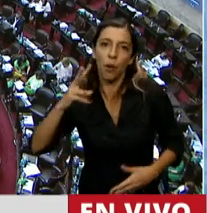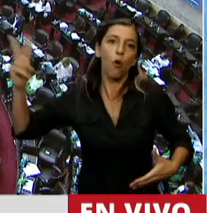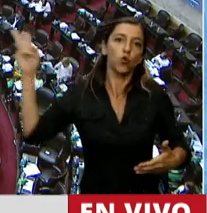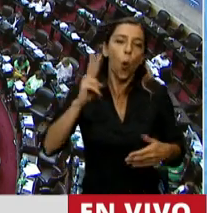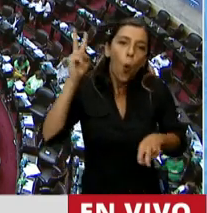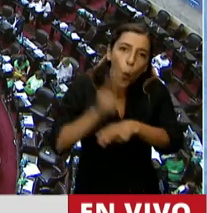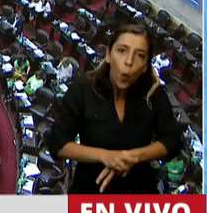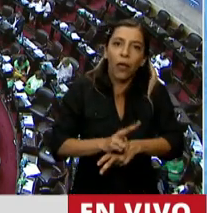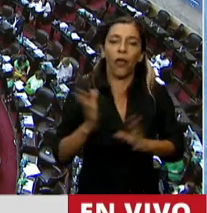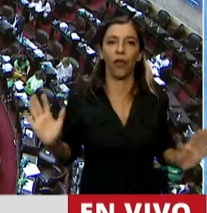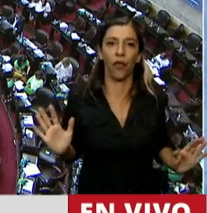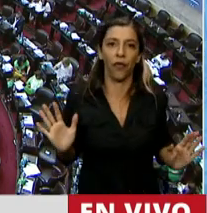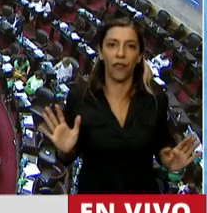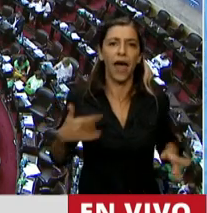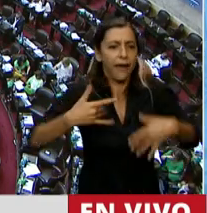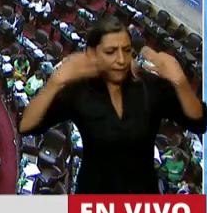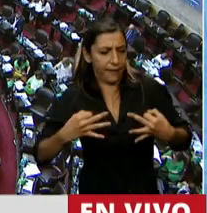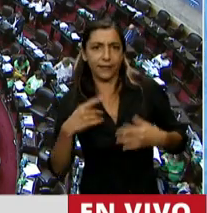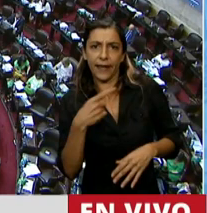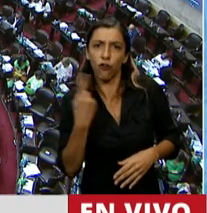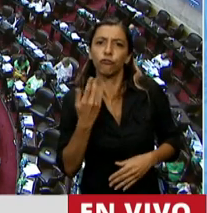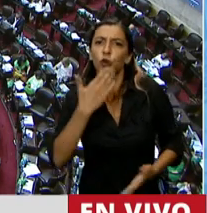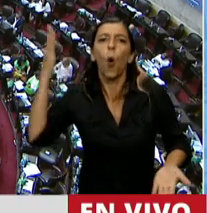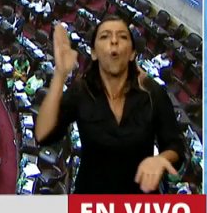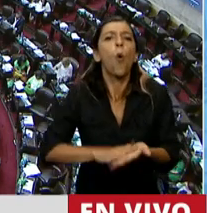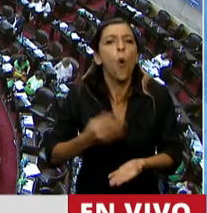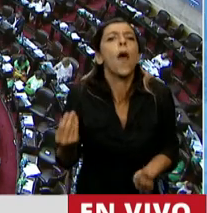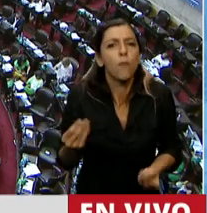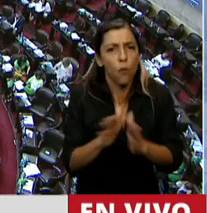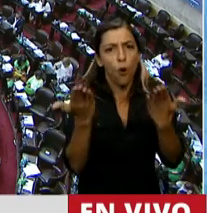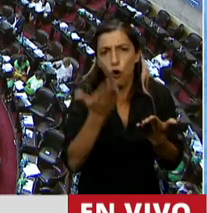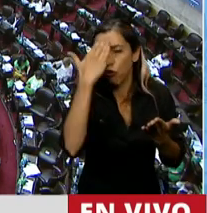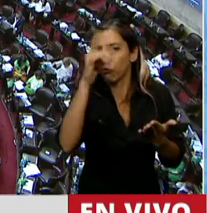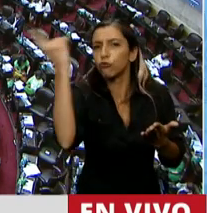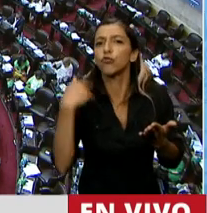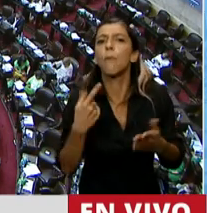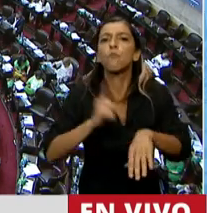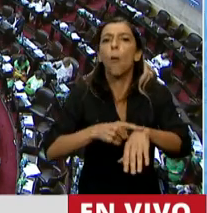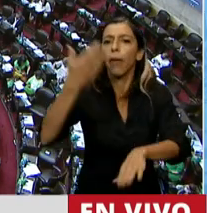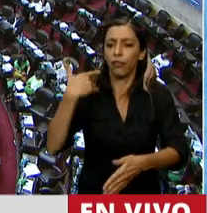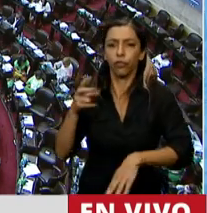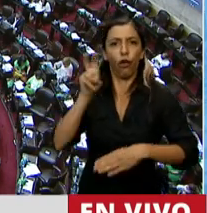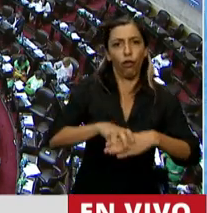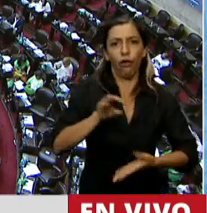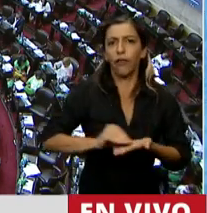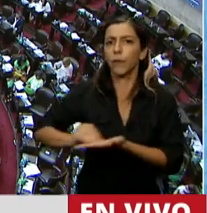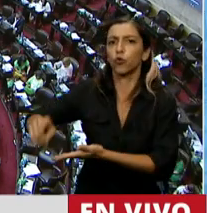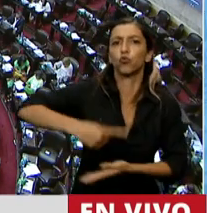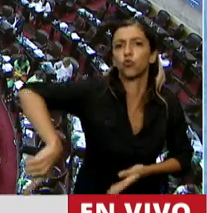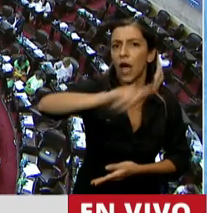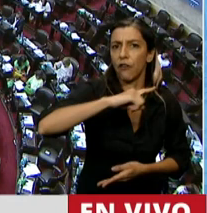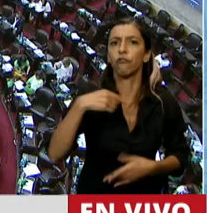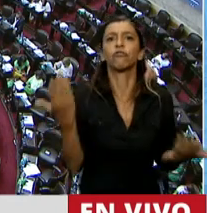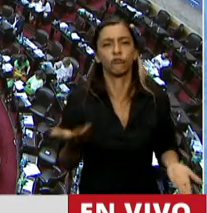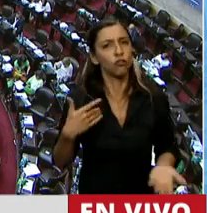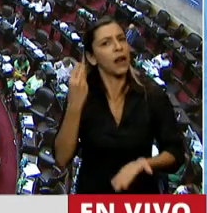social, sanitaria y ética. Nosotros juramos por la Constitución al asumir estas bancas. En nombre de la Constitución,